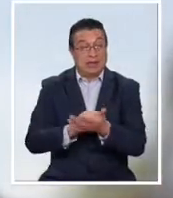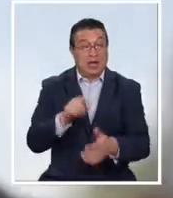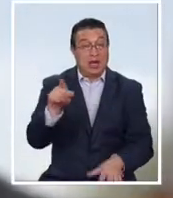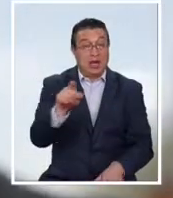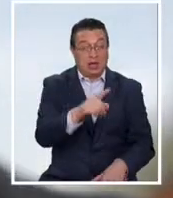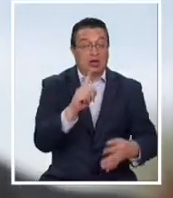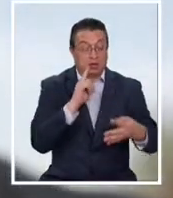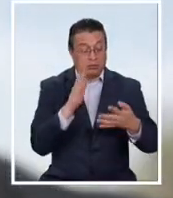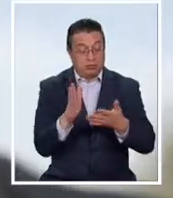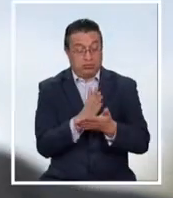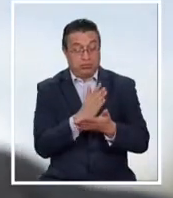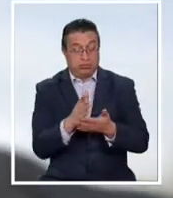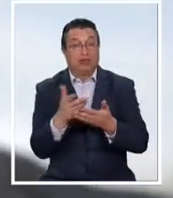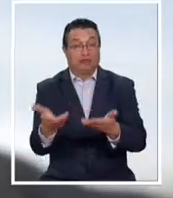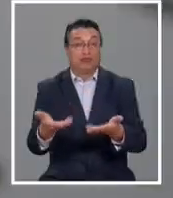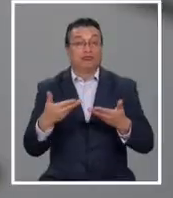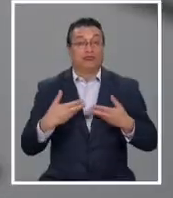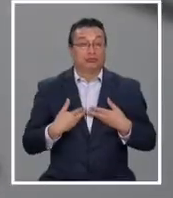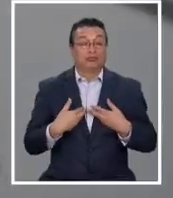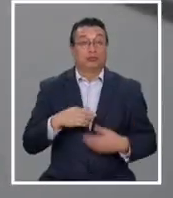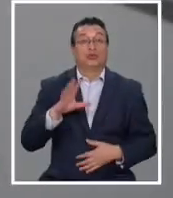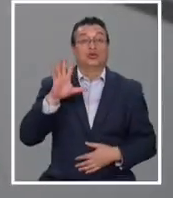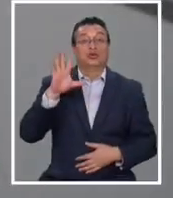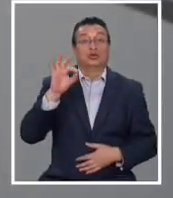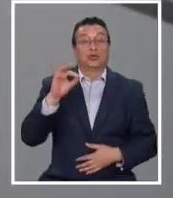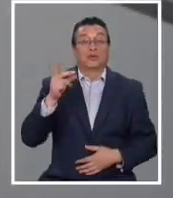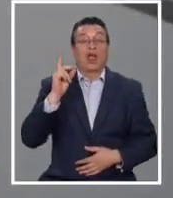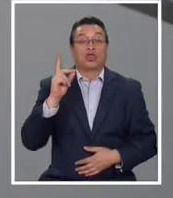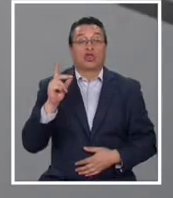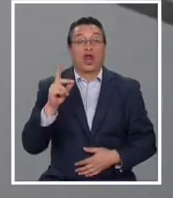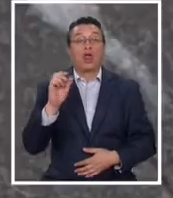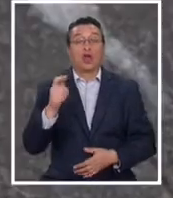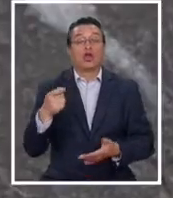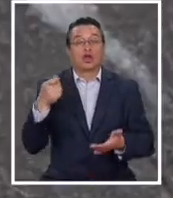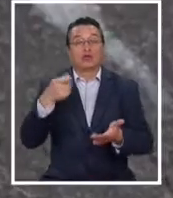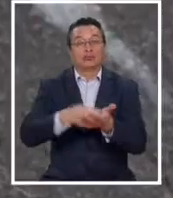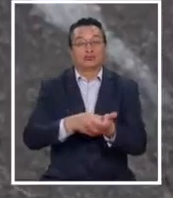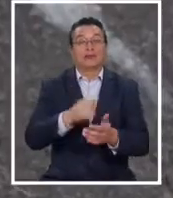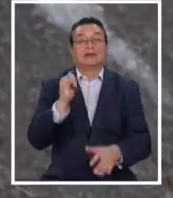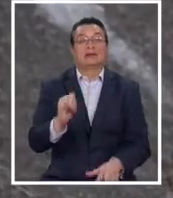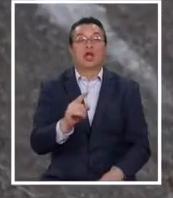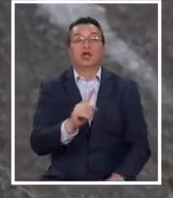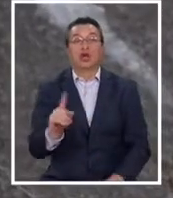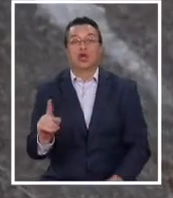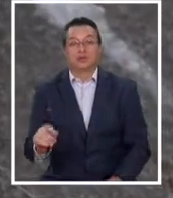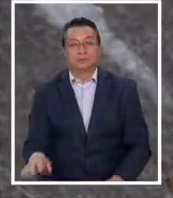clasifican para recibir los 50 dólares de compensación.